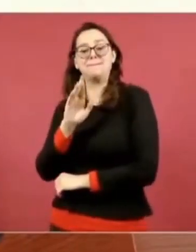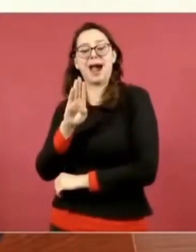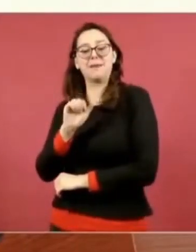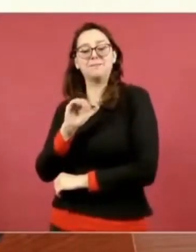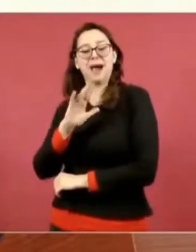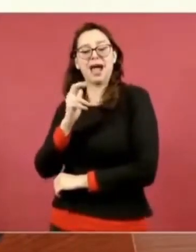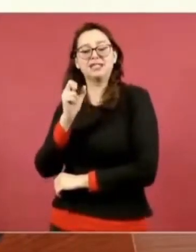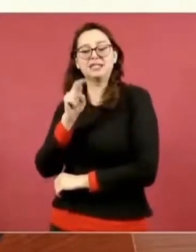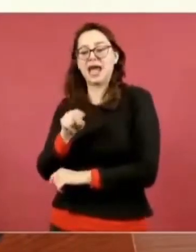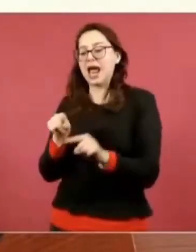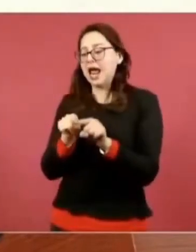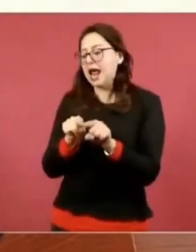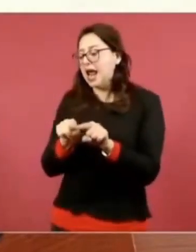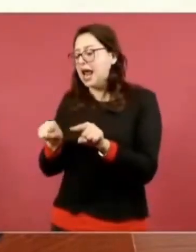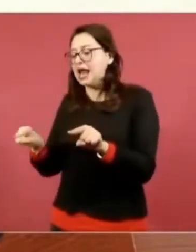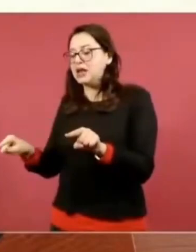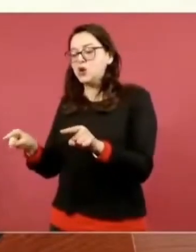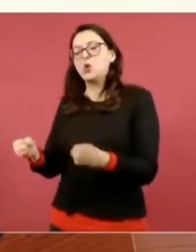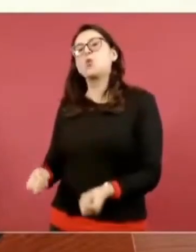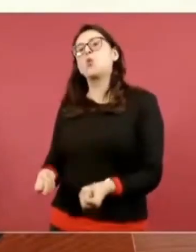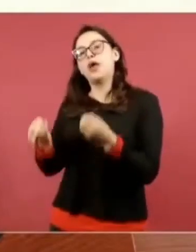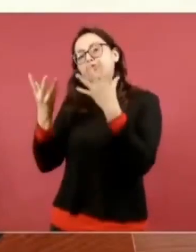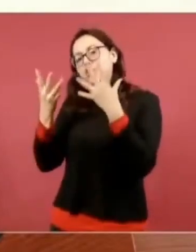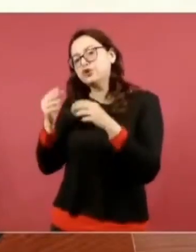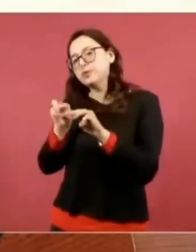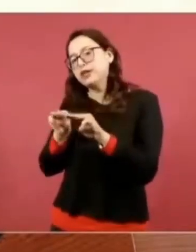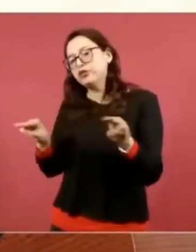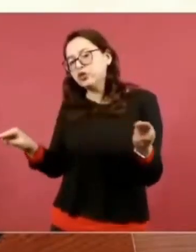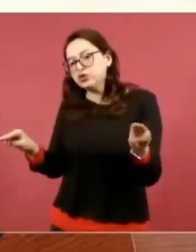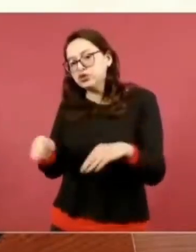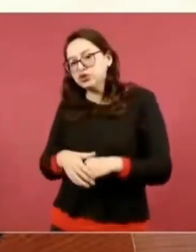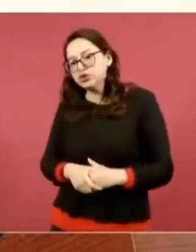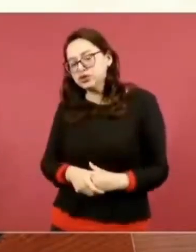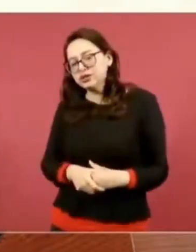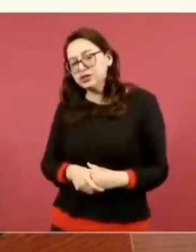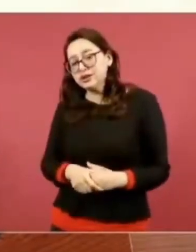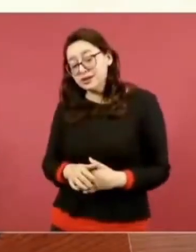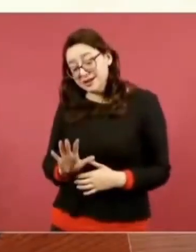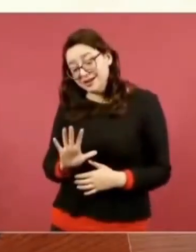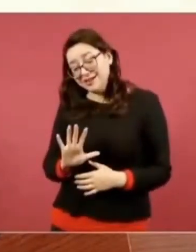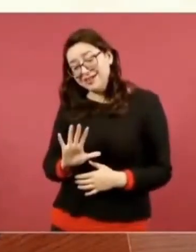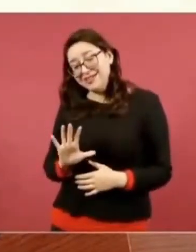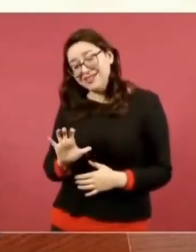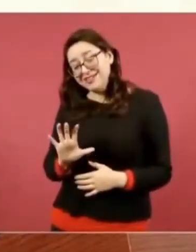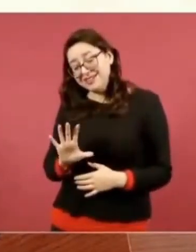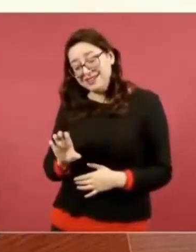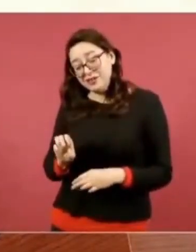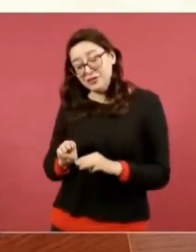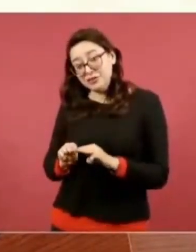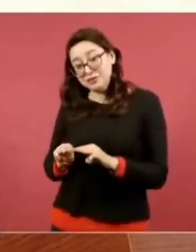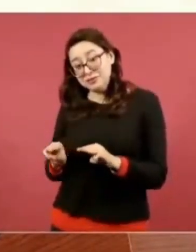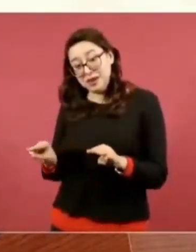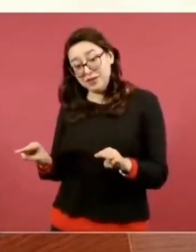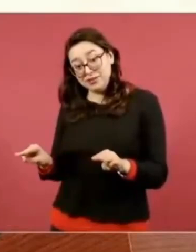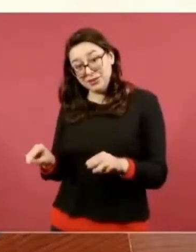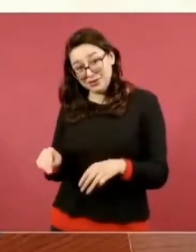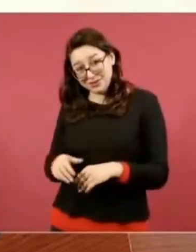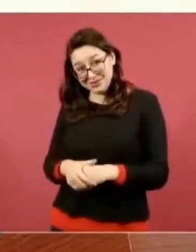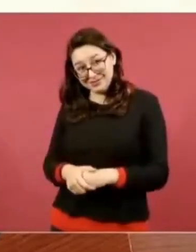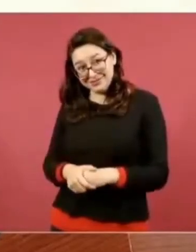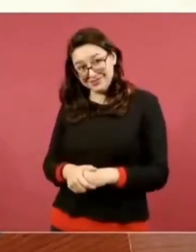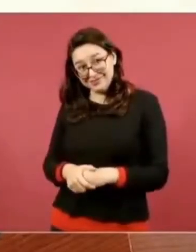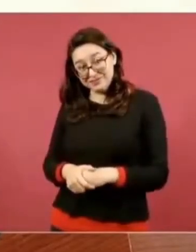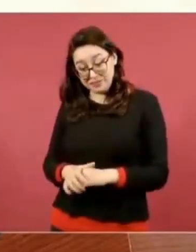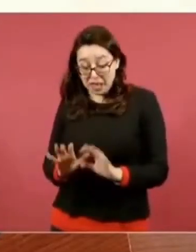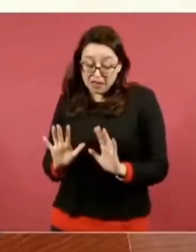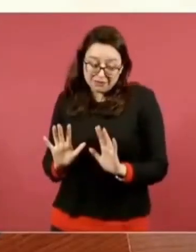Todo mi respeto a los Barbachanos. Además son otros tiempos, otras épocas. Pero es para los